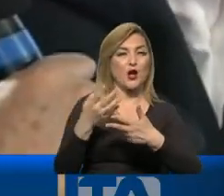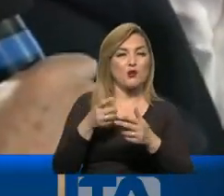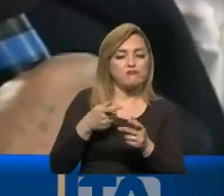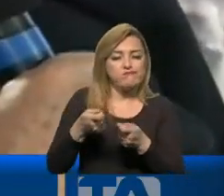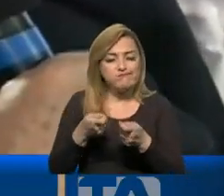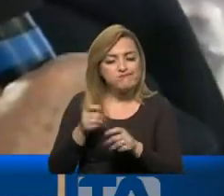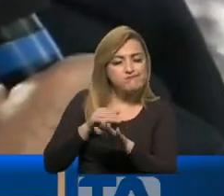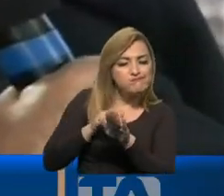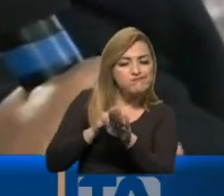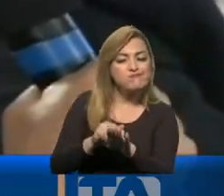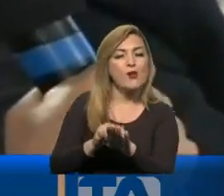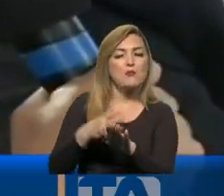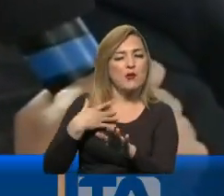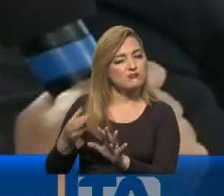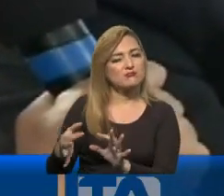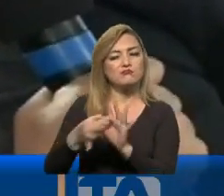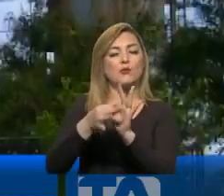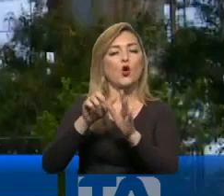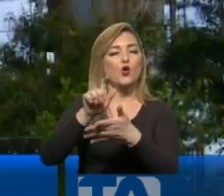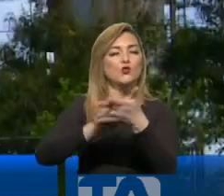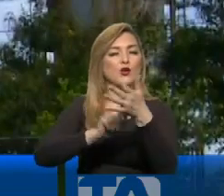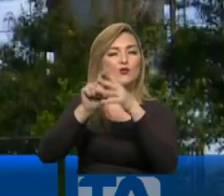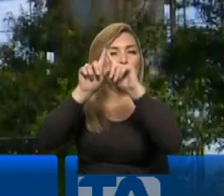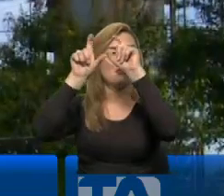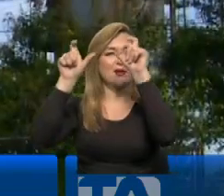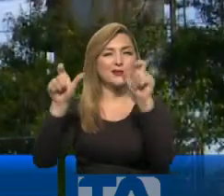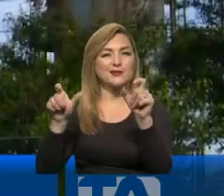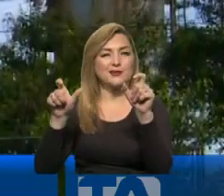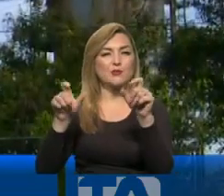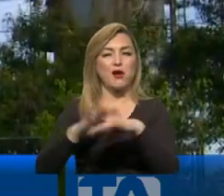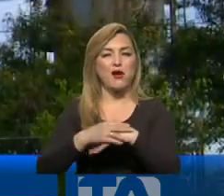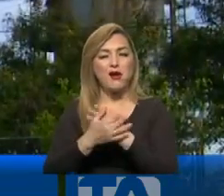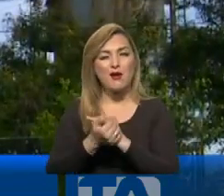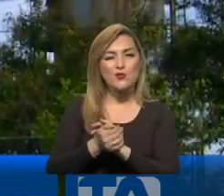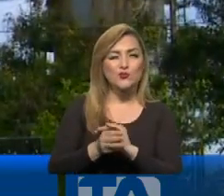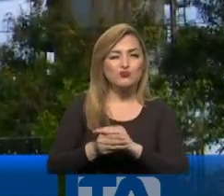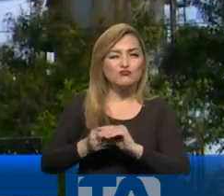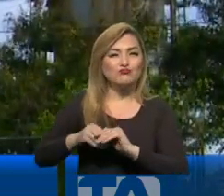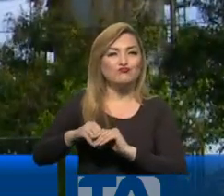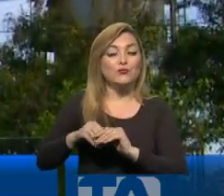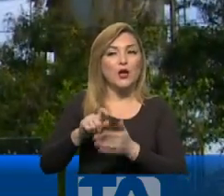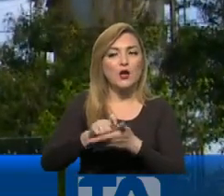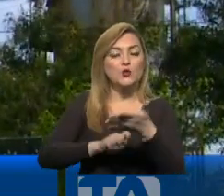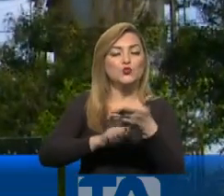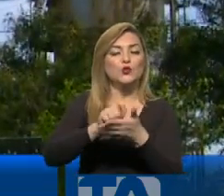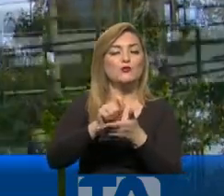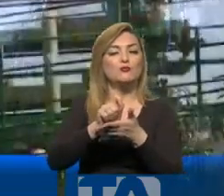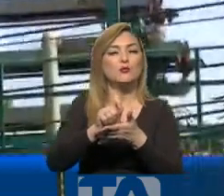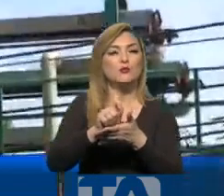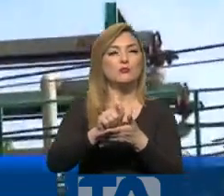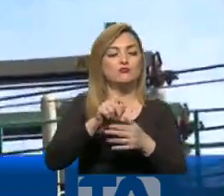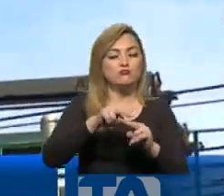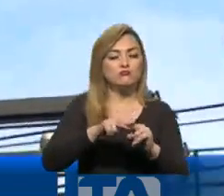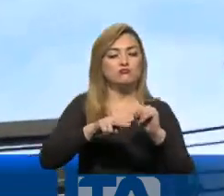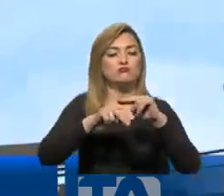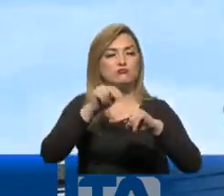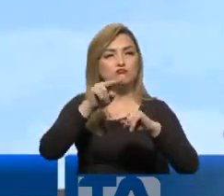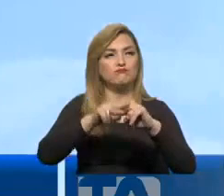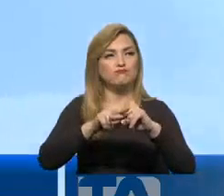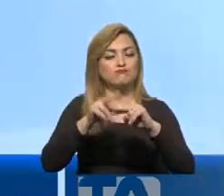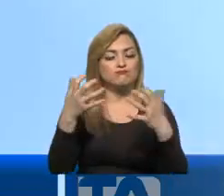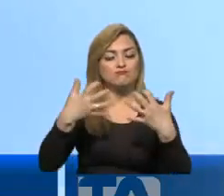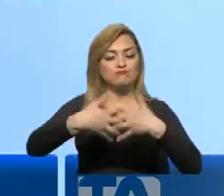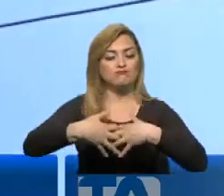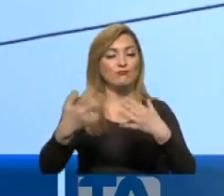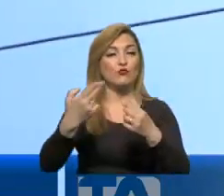contratos a empresas vinculadas. Además, firmaron contratos complementarios que encarecieron las obras, entre ellas la